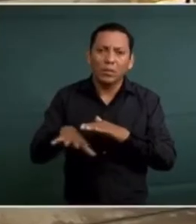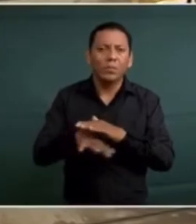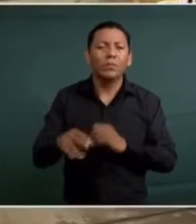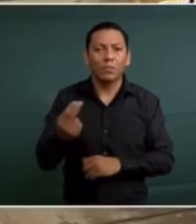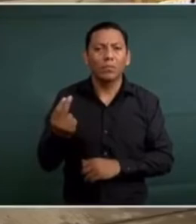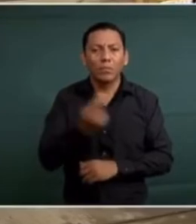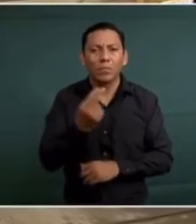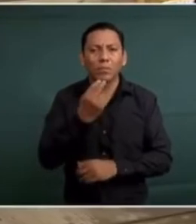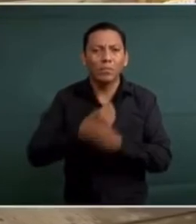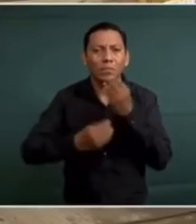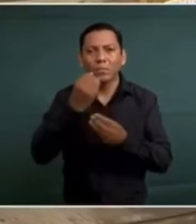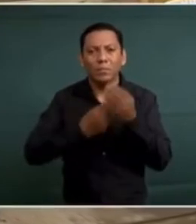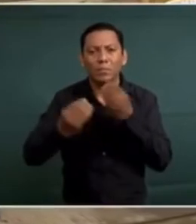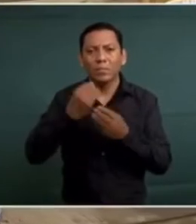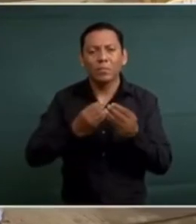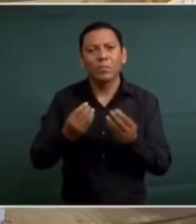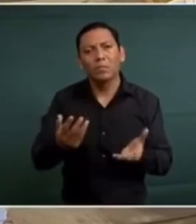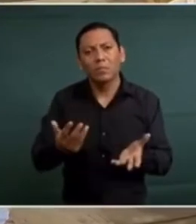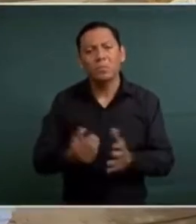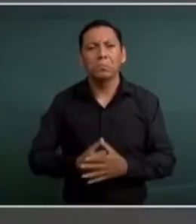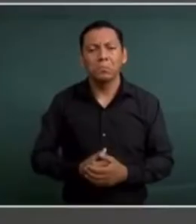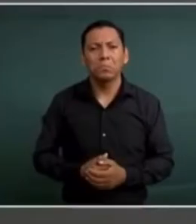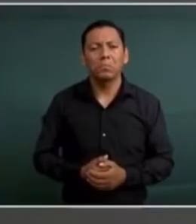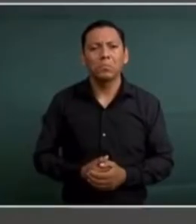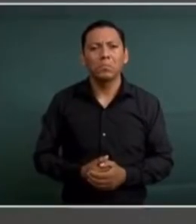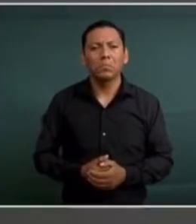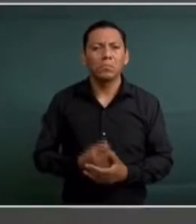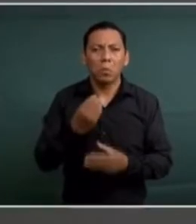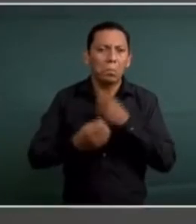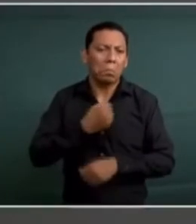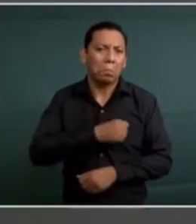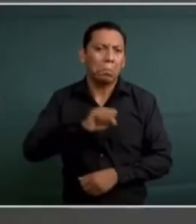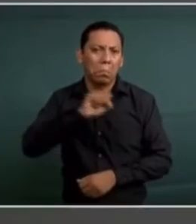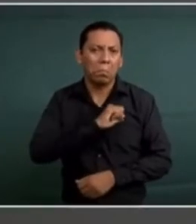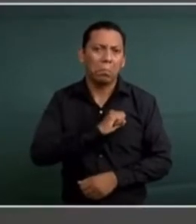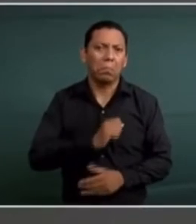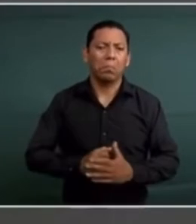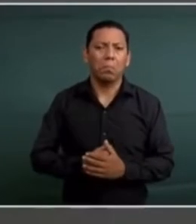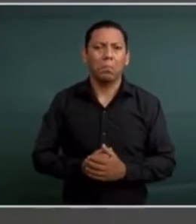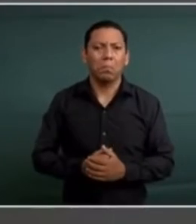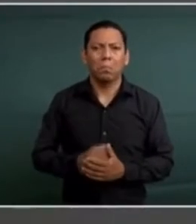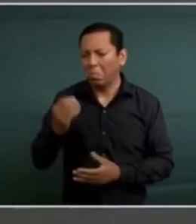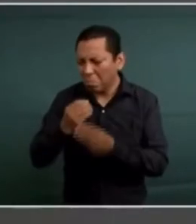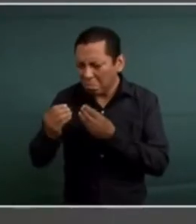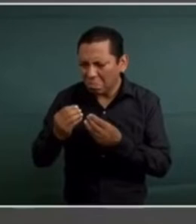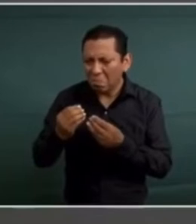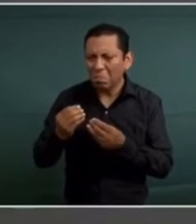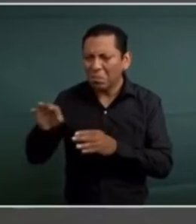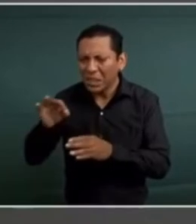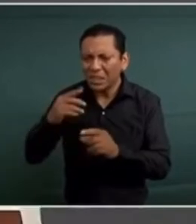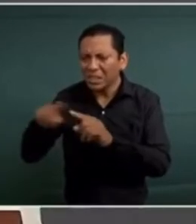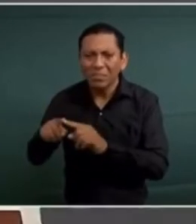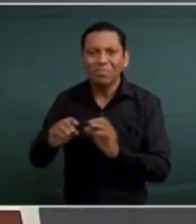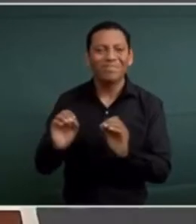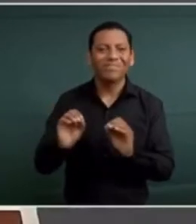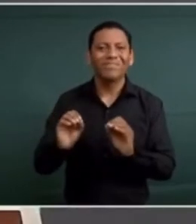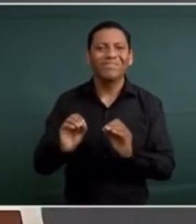básicamente, la alimentación, comer resalable, no comer productos de chatarra,